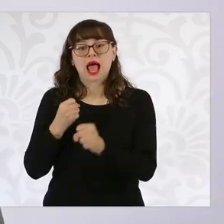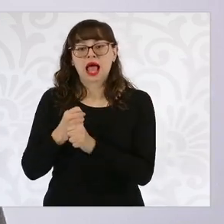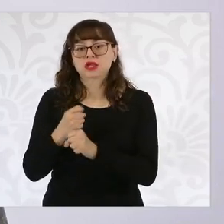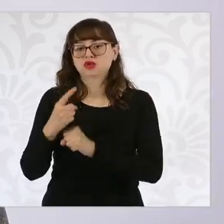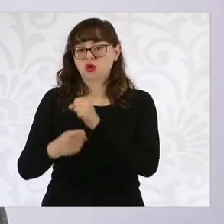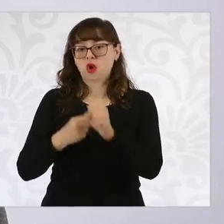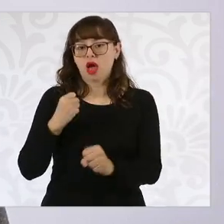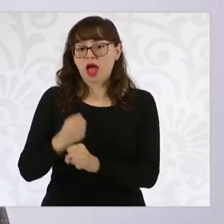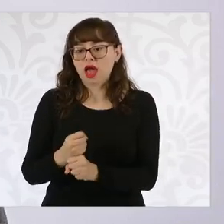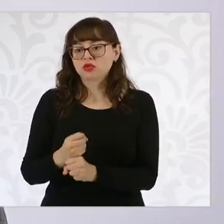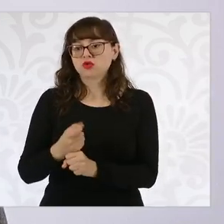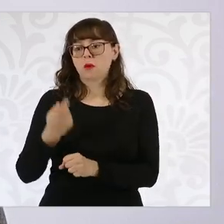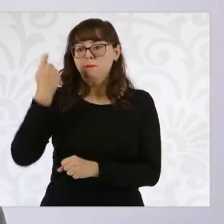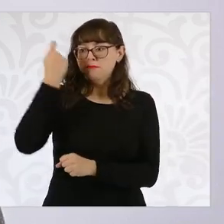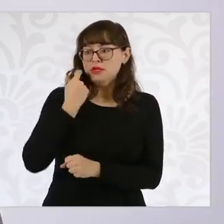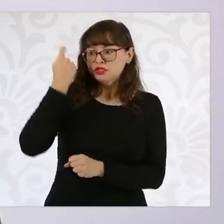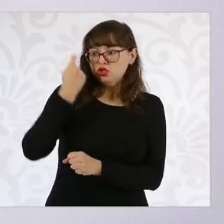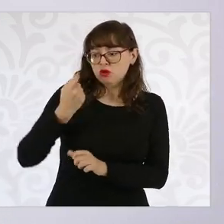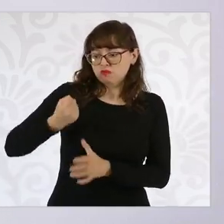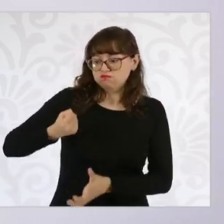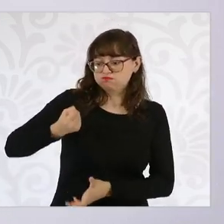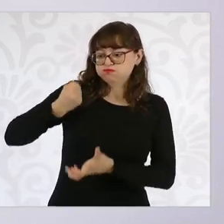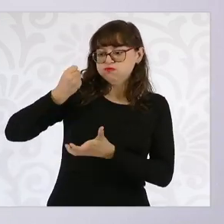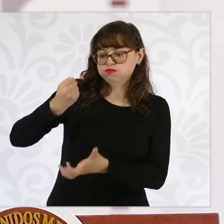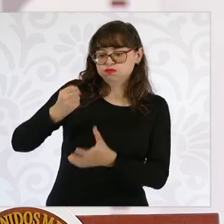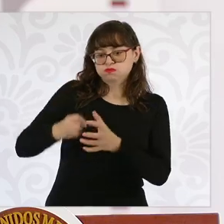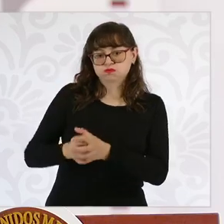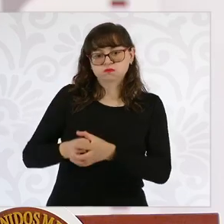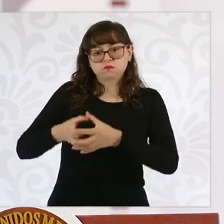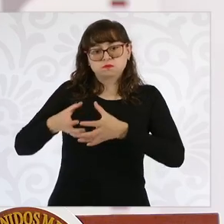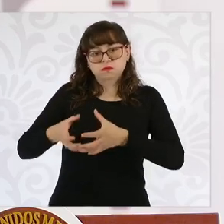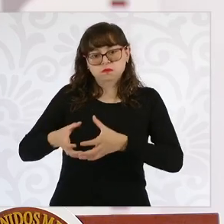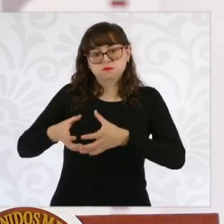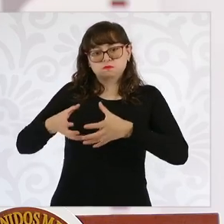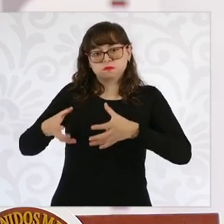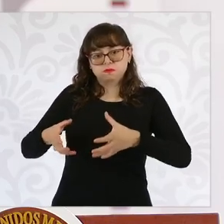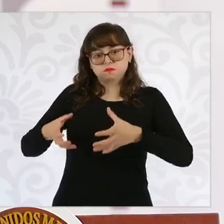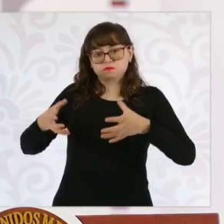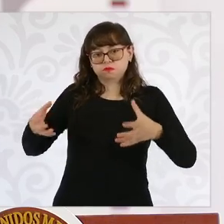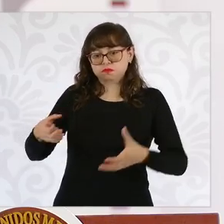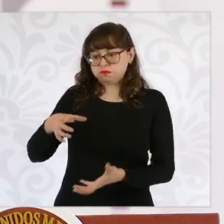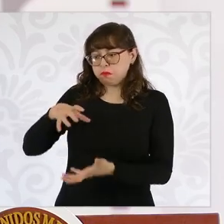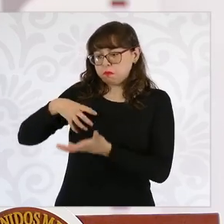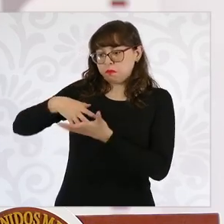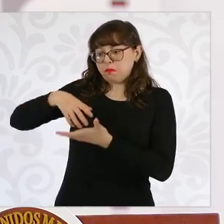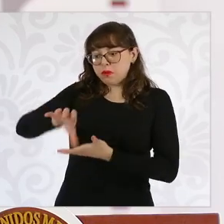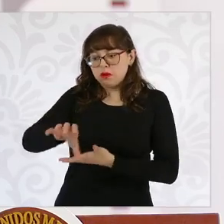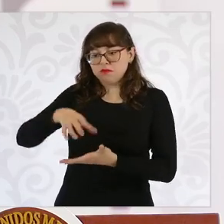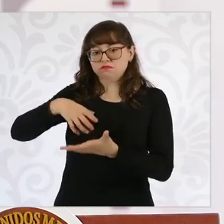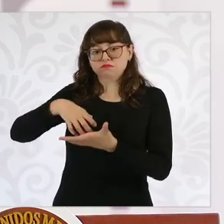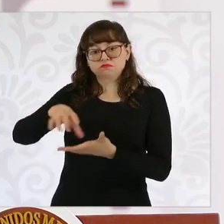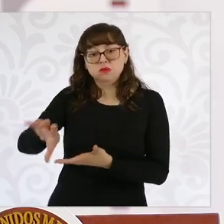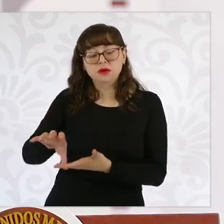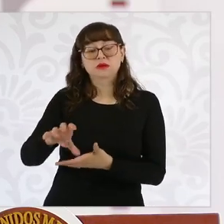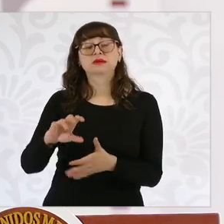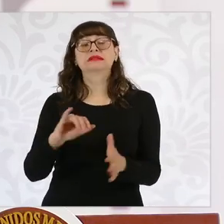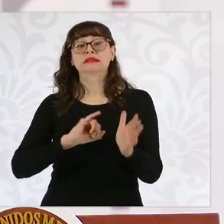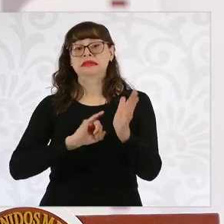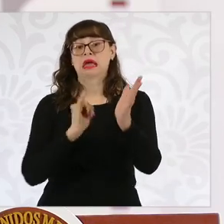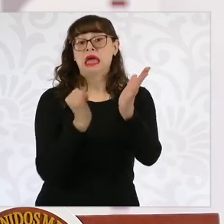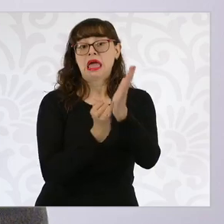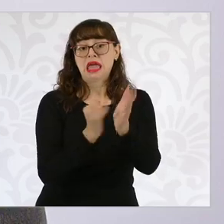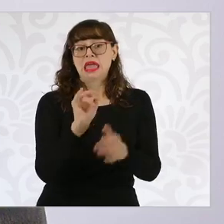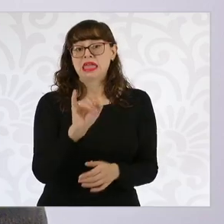presupuesto a estas pensiones, que por lo menos haya un incremento de la inflación para